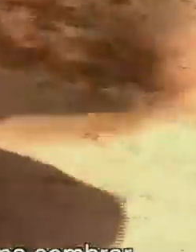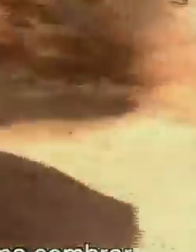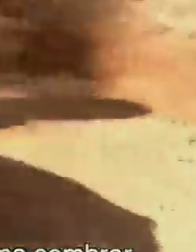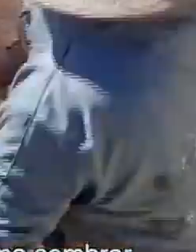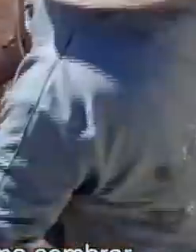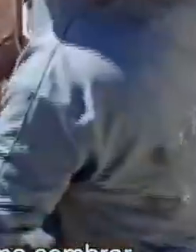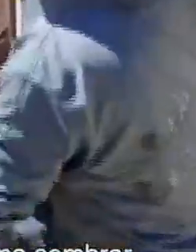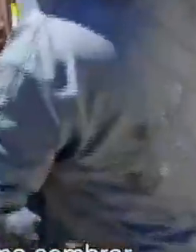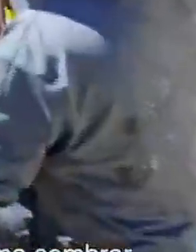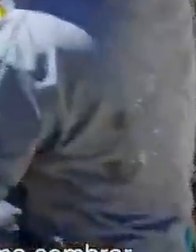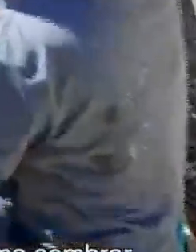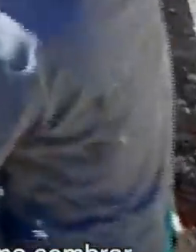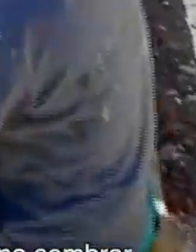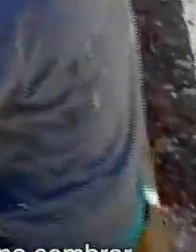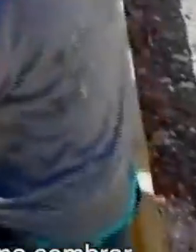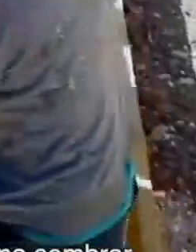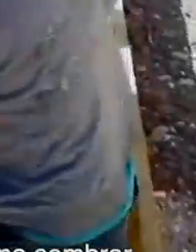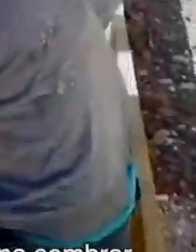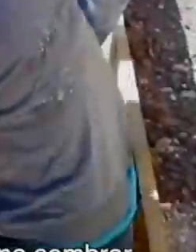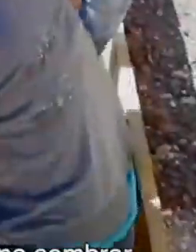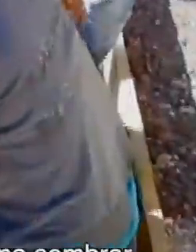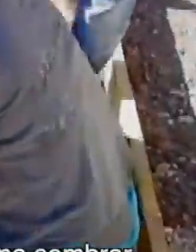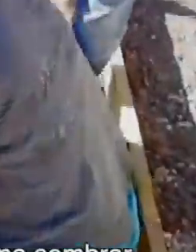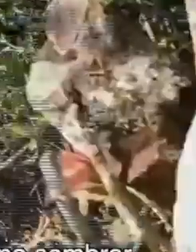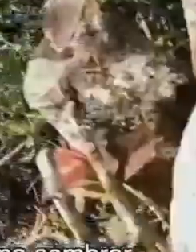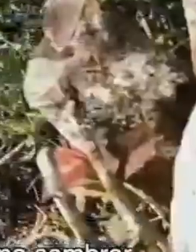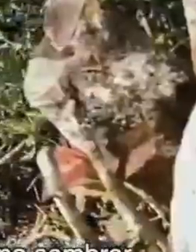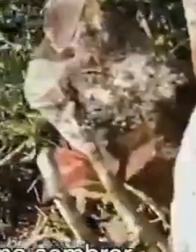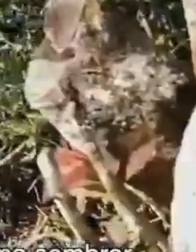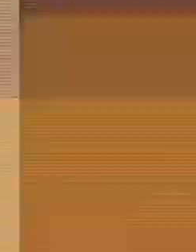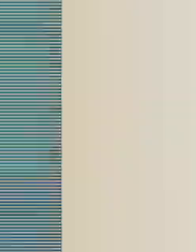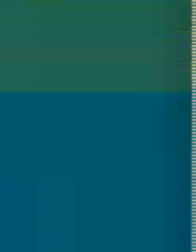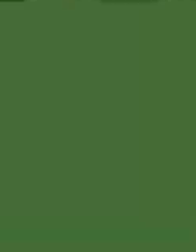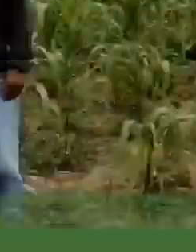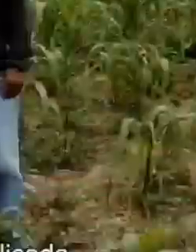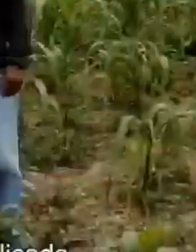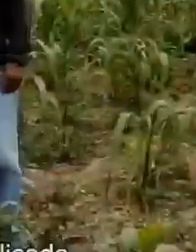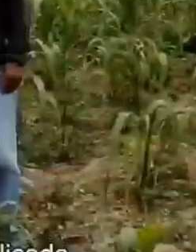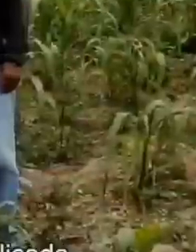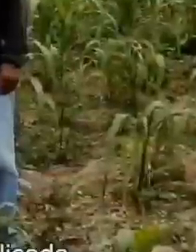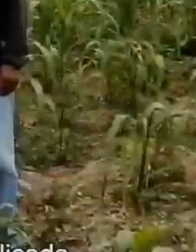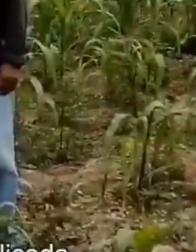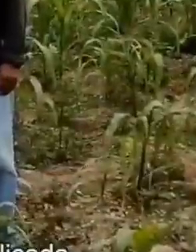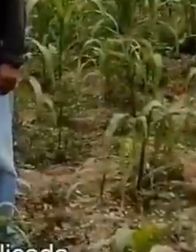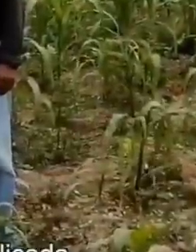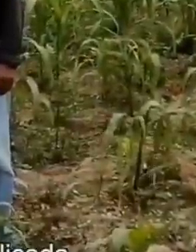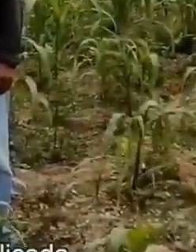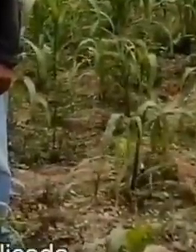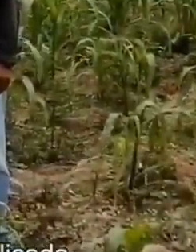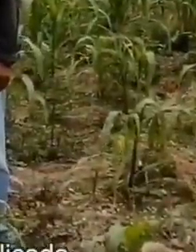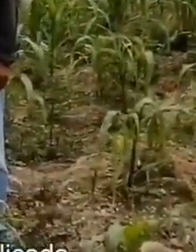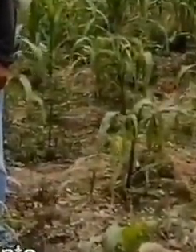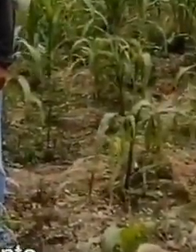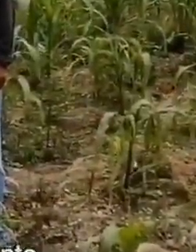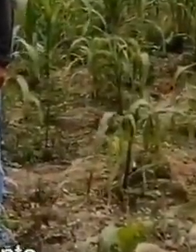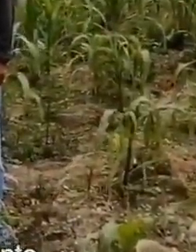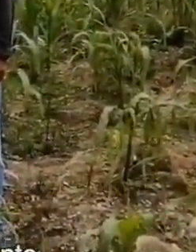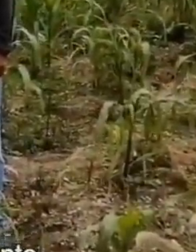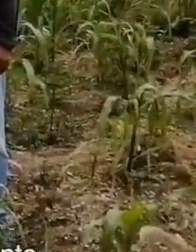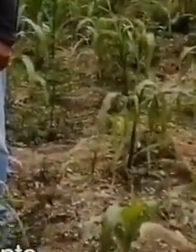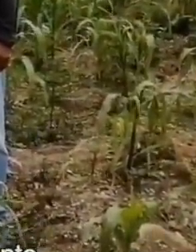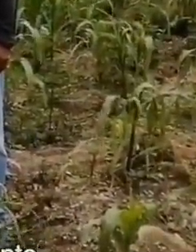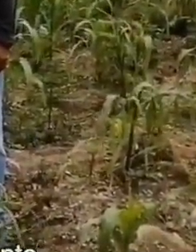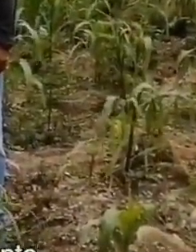no sabíamos cómo para hacer un bebero, cómo sembrar. Somos campesinos y nuestra vida es un poco complicada, pero